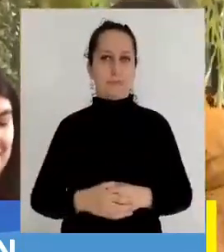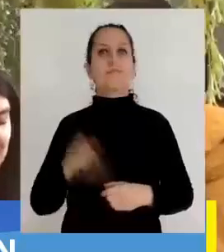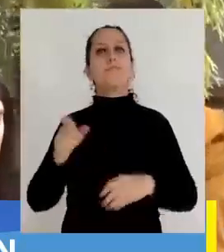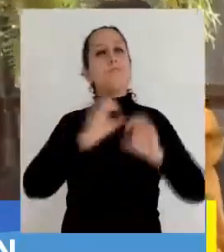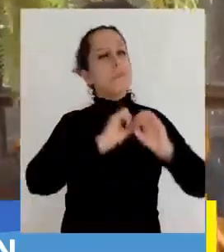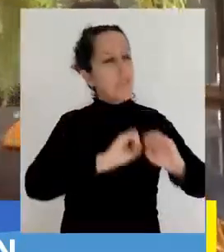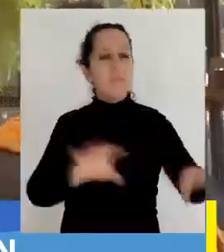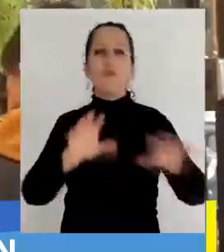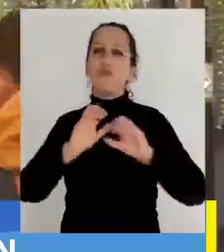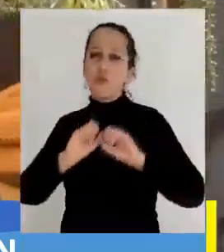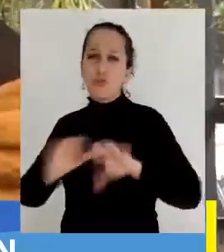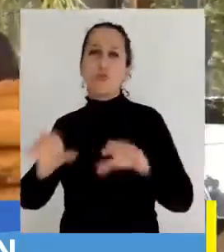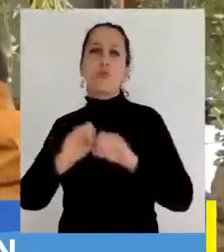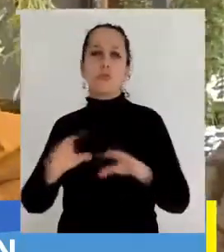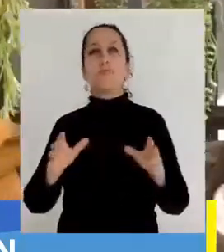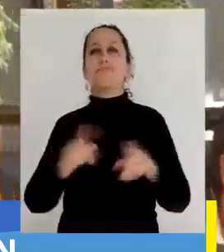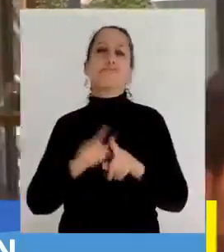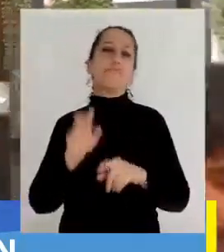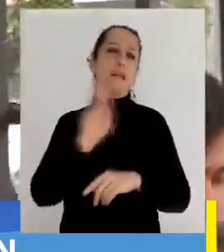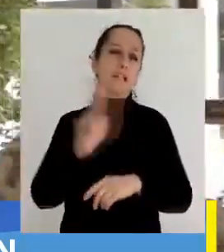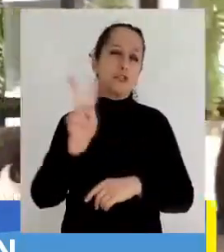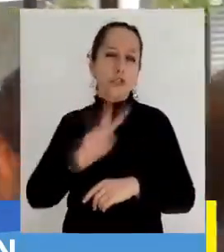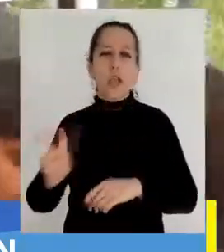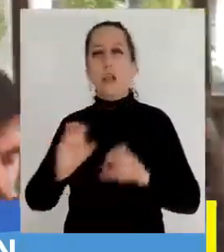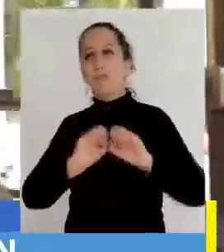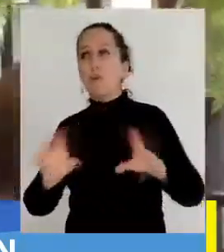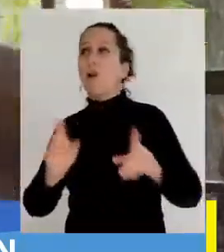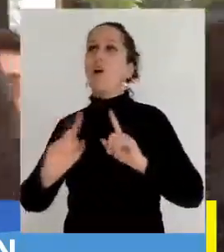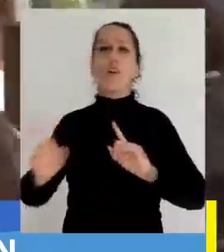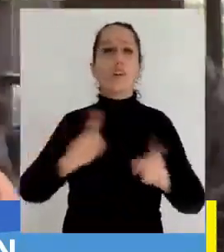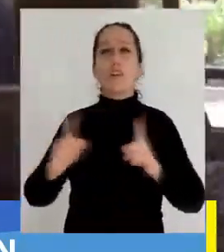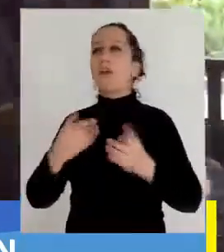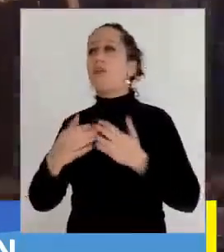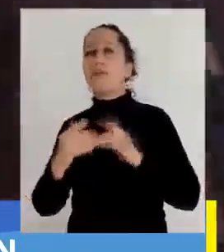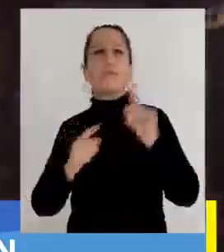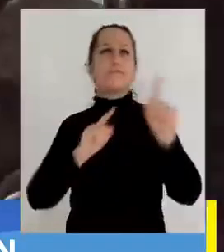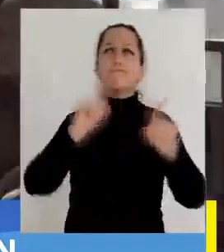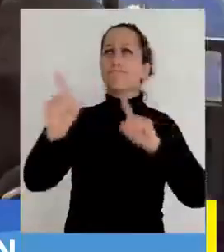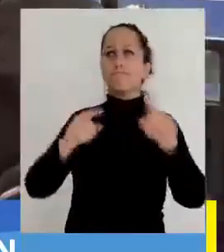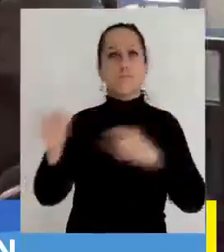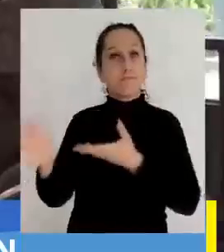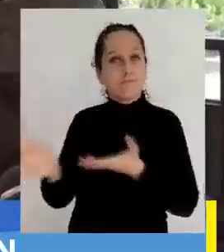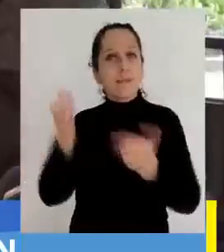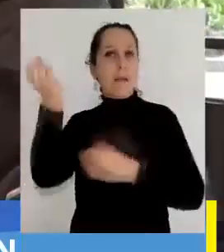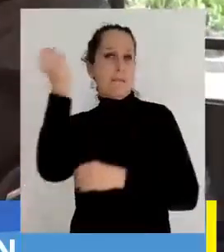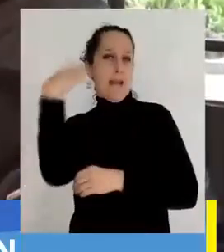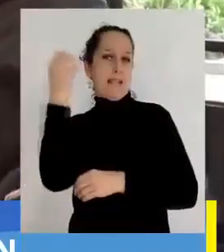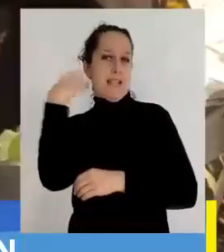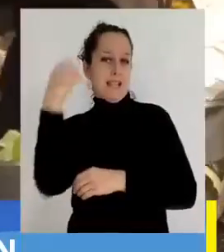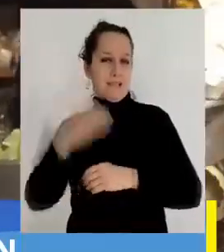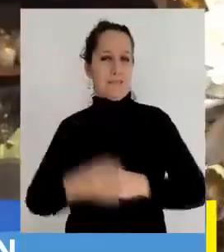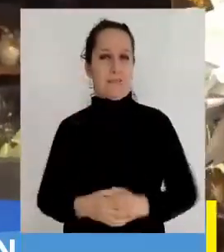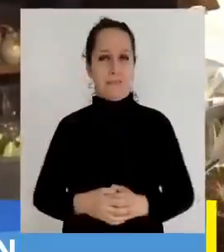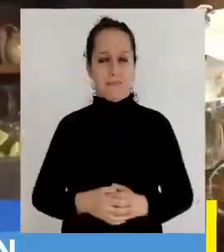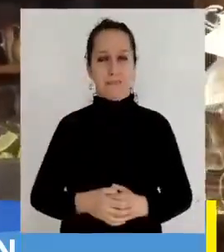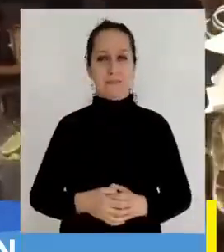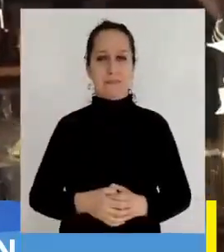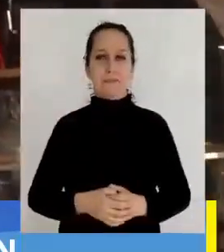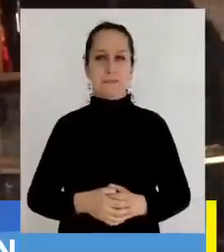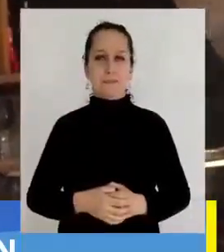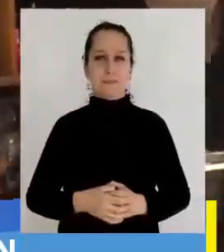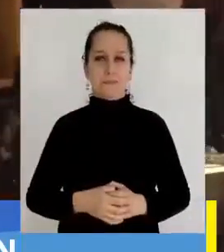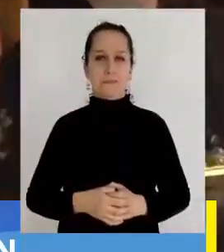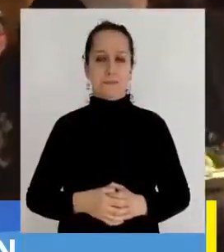la cual ayuda en la difusión del programa por redes sociales y coordina los centros de práctica en donde los becados podrán trabajar.